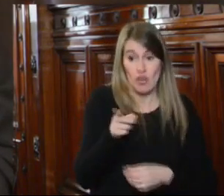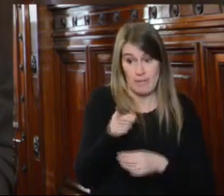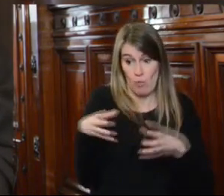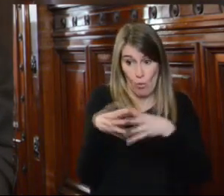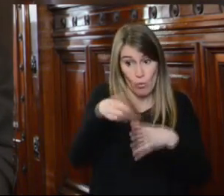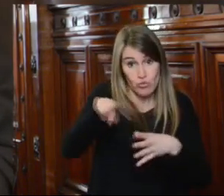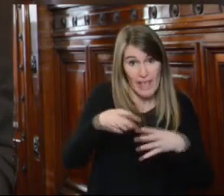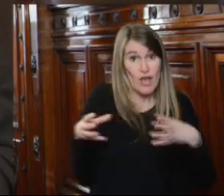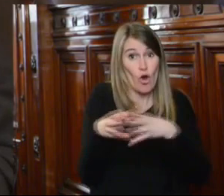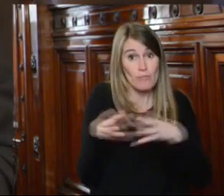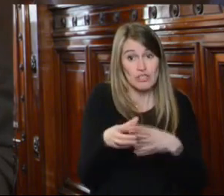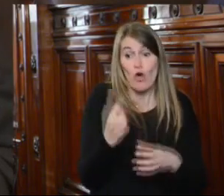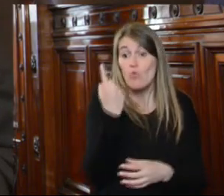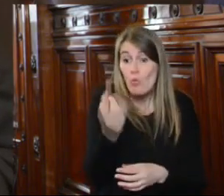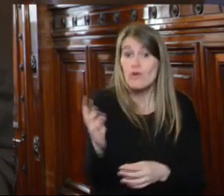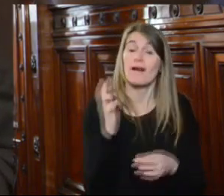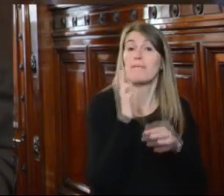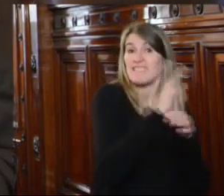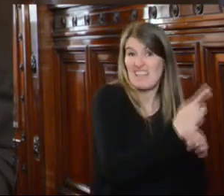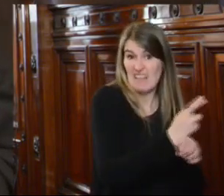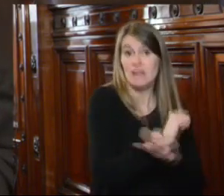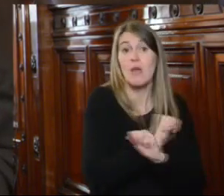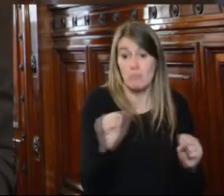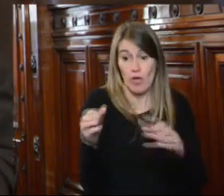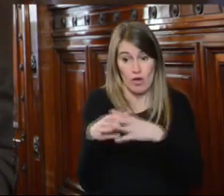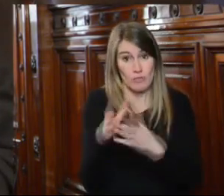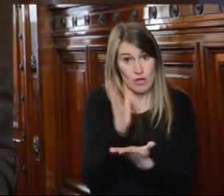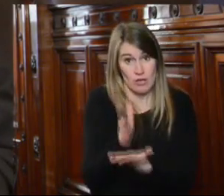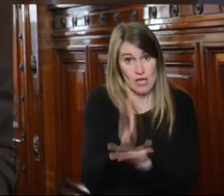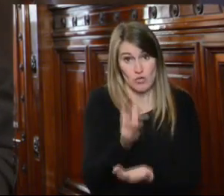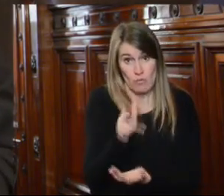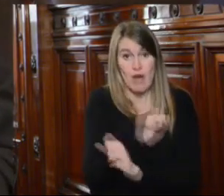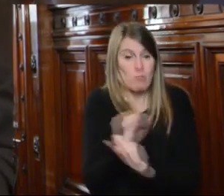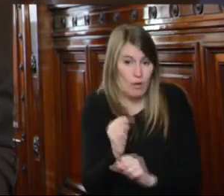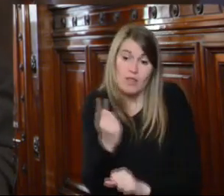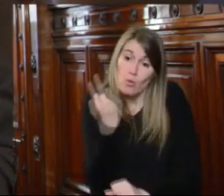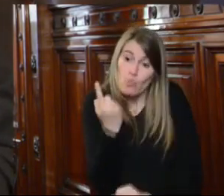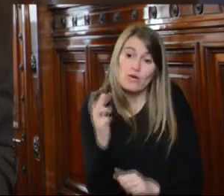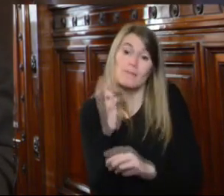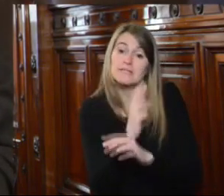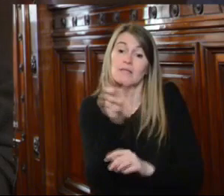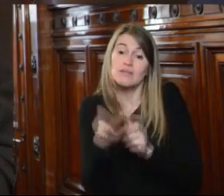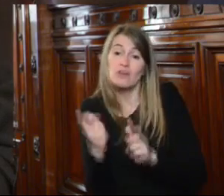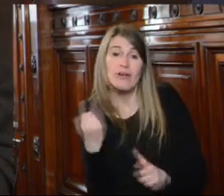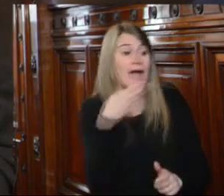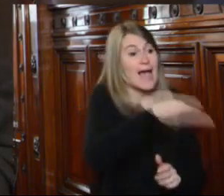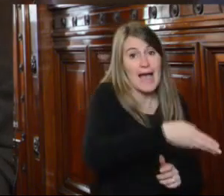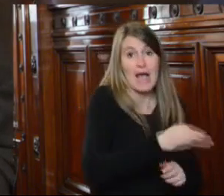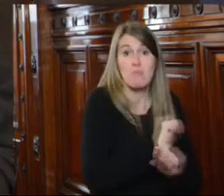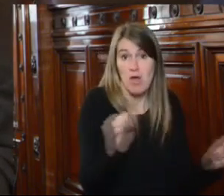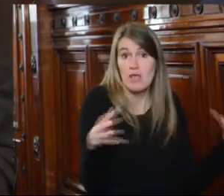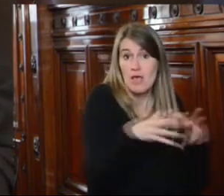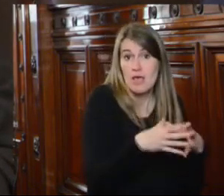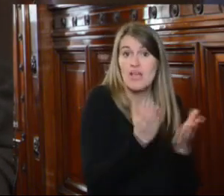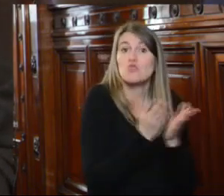Derechos Humanos de algún representante de la Institución Nacional de Derechos Humanos como para explicar o para comprometer